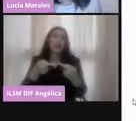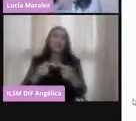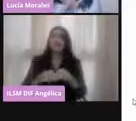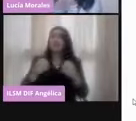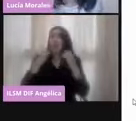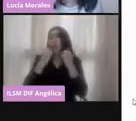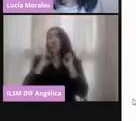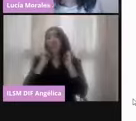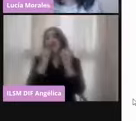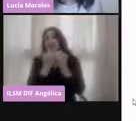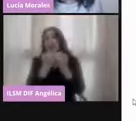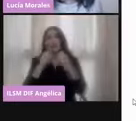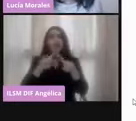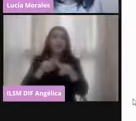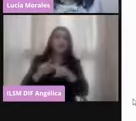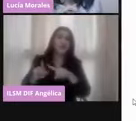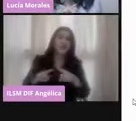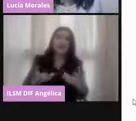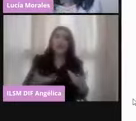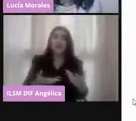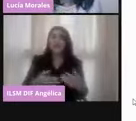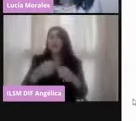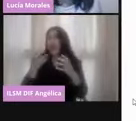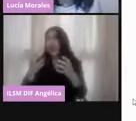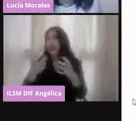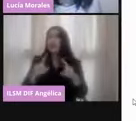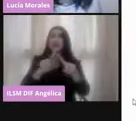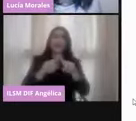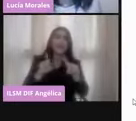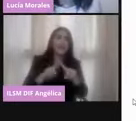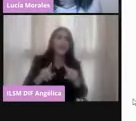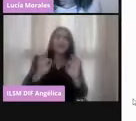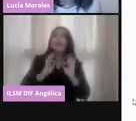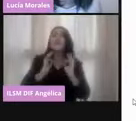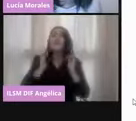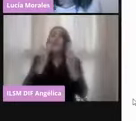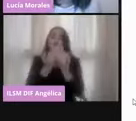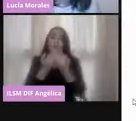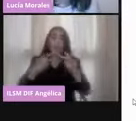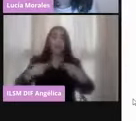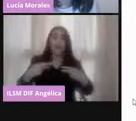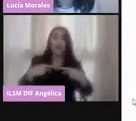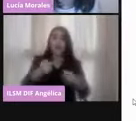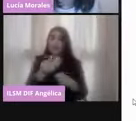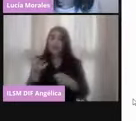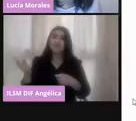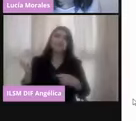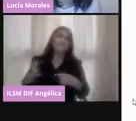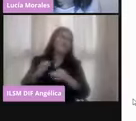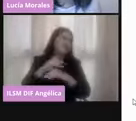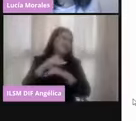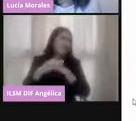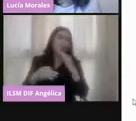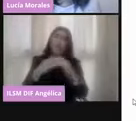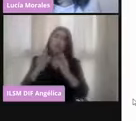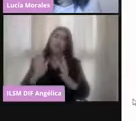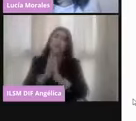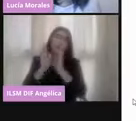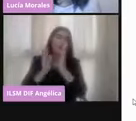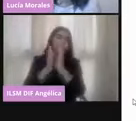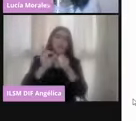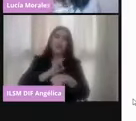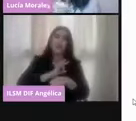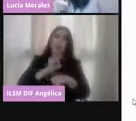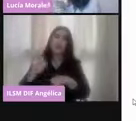Estas son, a grandes rasgos, como las distintas maneras en que la ciudadanía puede participar en la vida democrática de nuestro país. Y si me